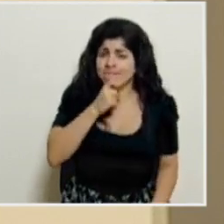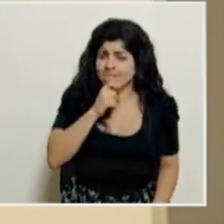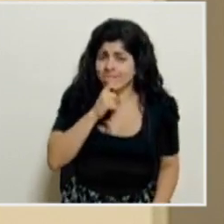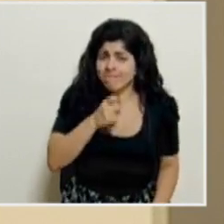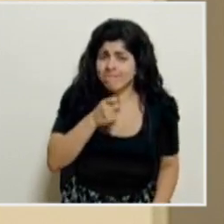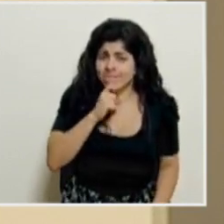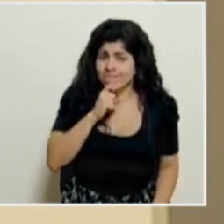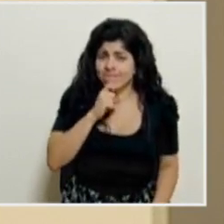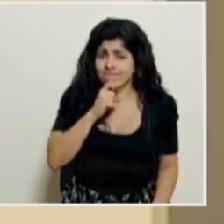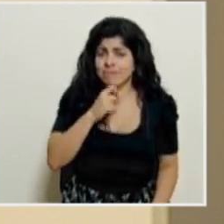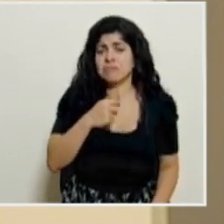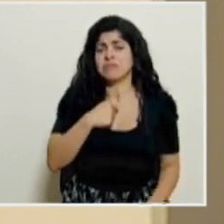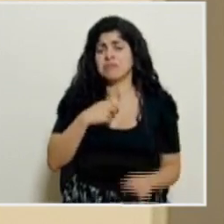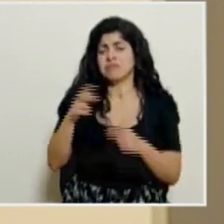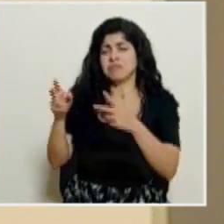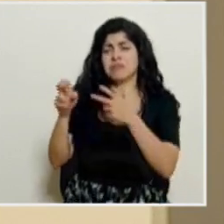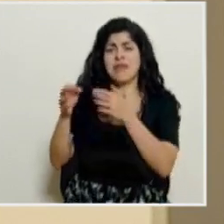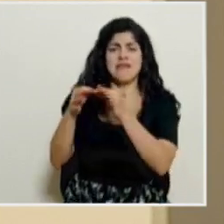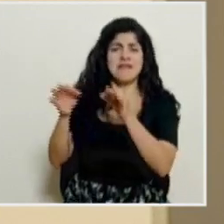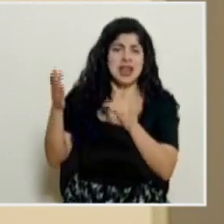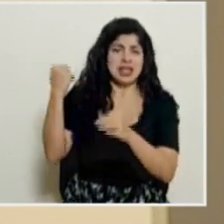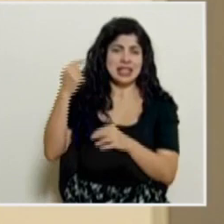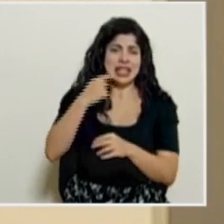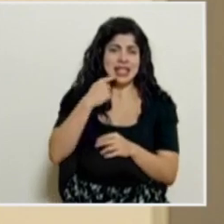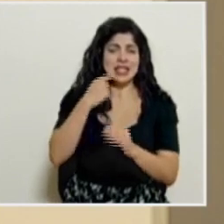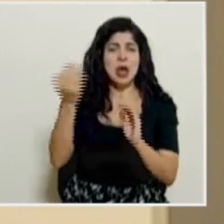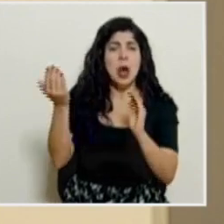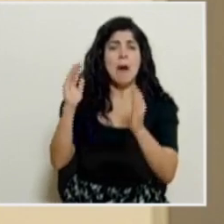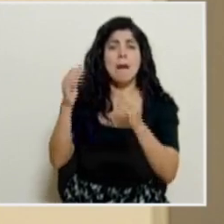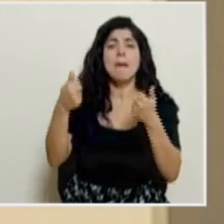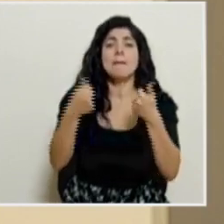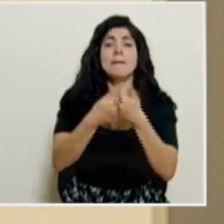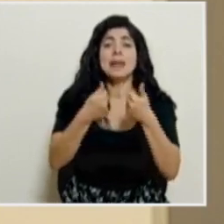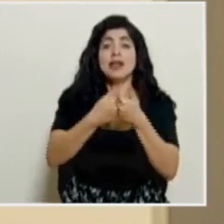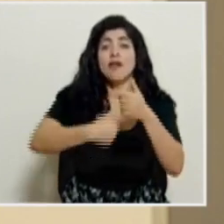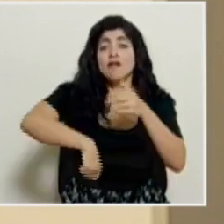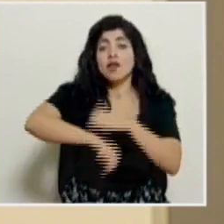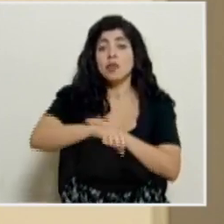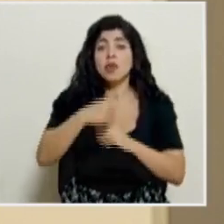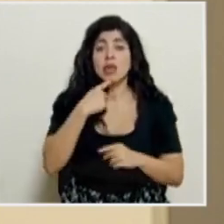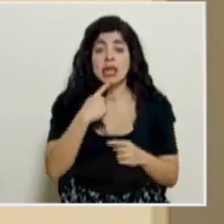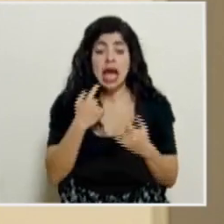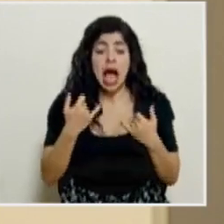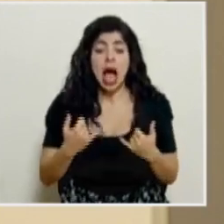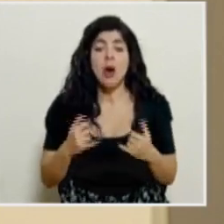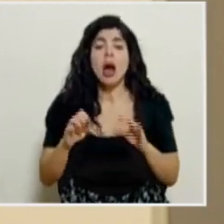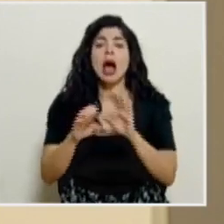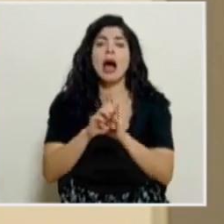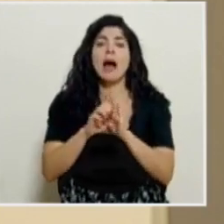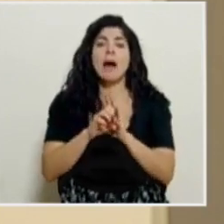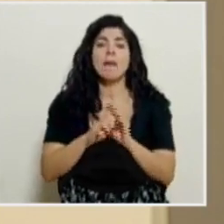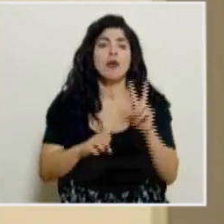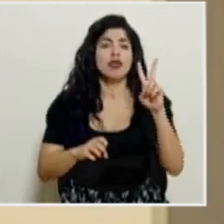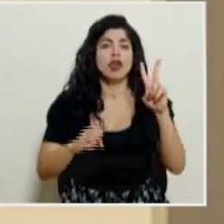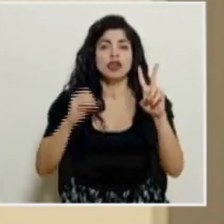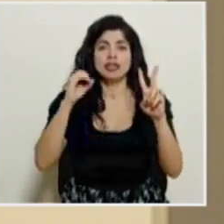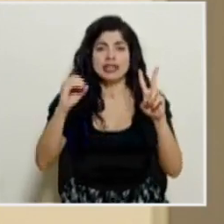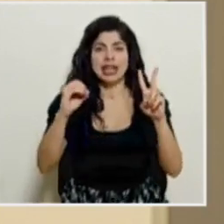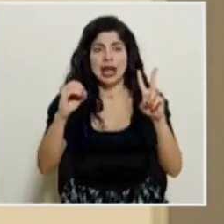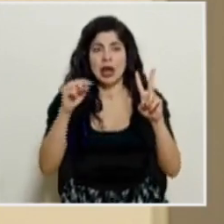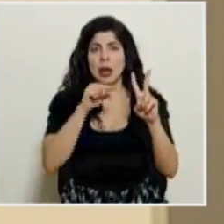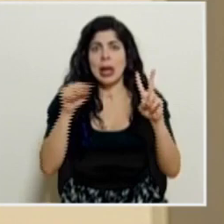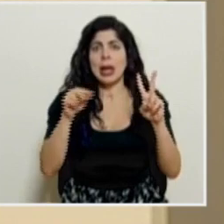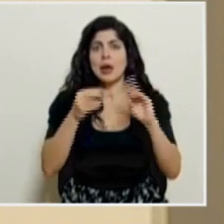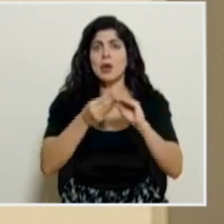parafraseando, haciendo analogía a un partido de fútbol, decía que era como ir con el marcador 2 a 0, que es el más